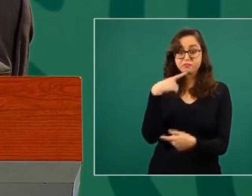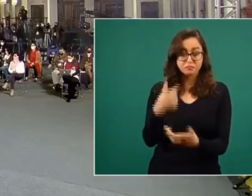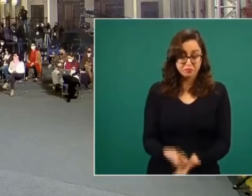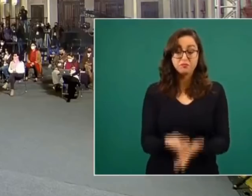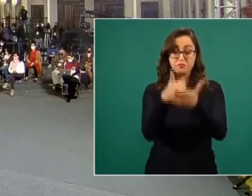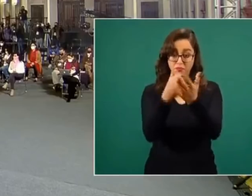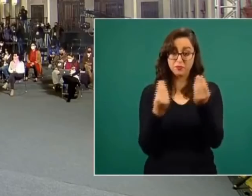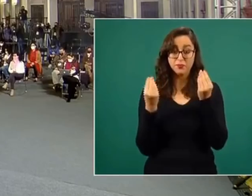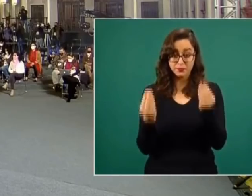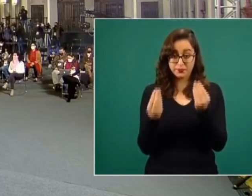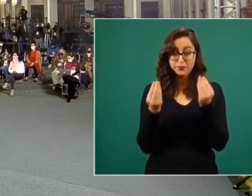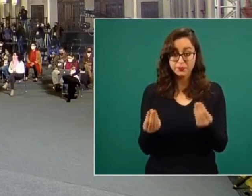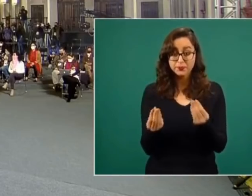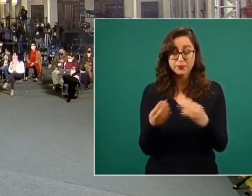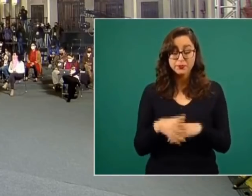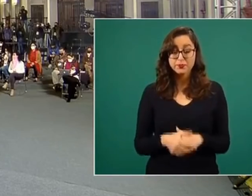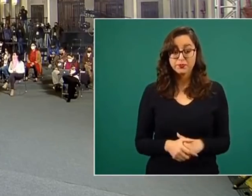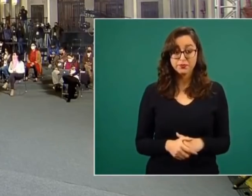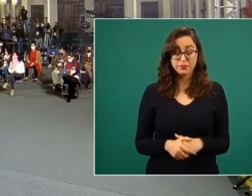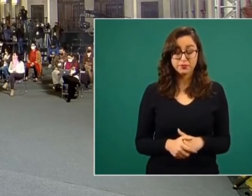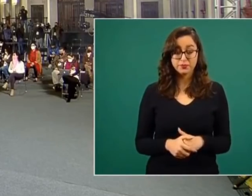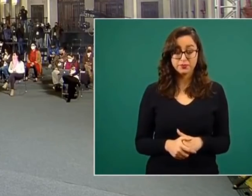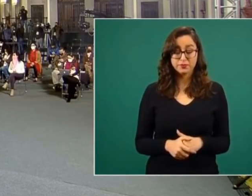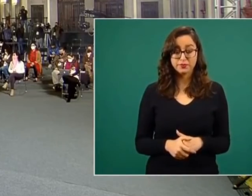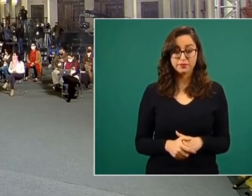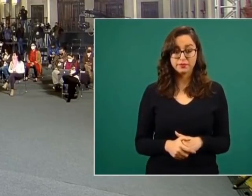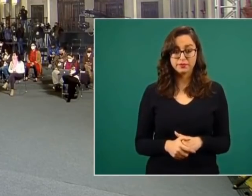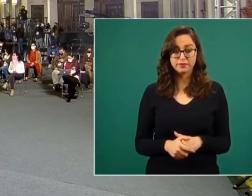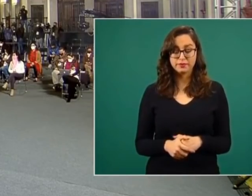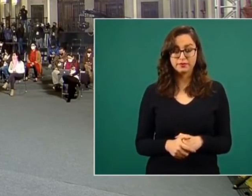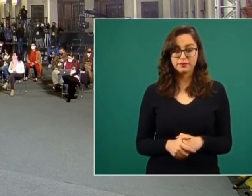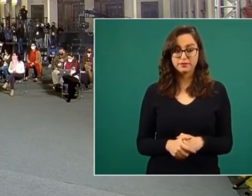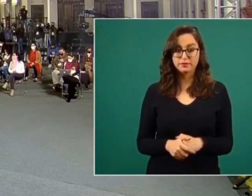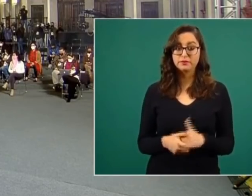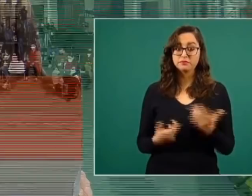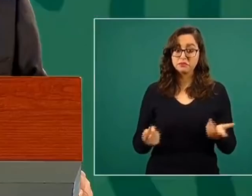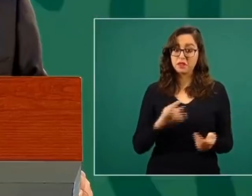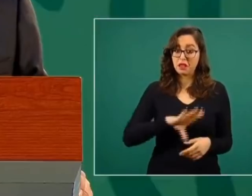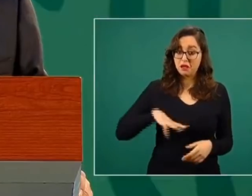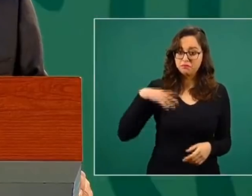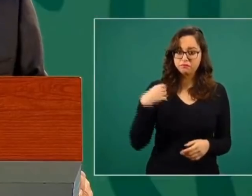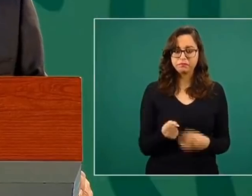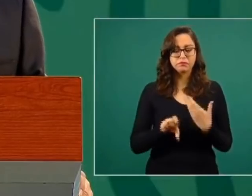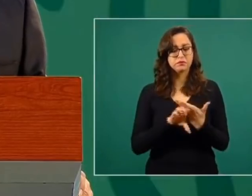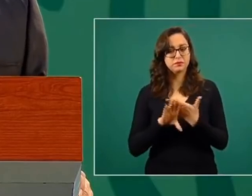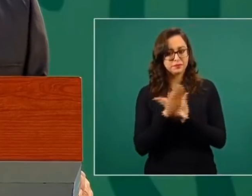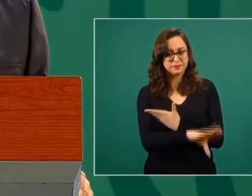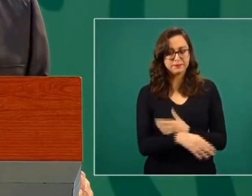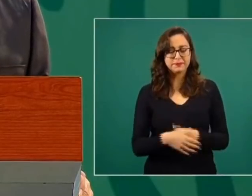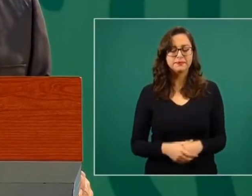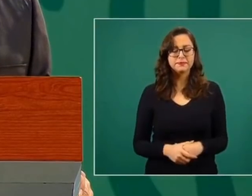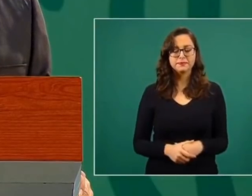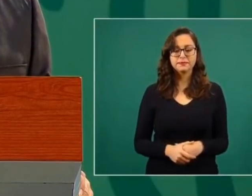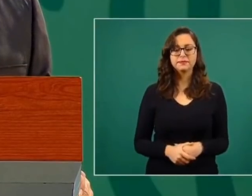para que este no haya abusos de poder si logramos